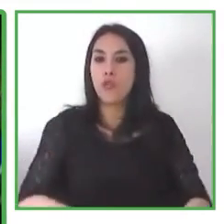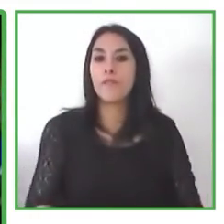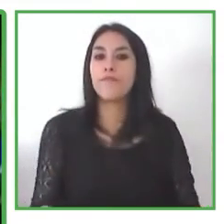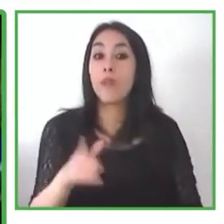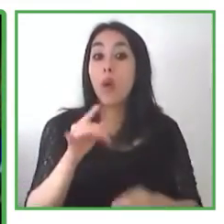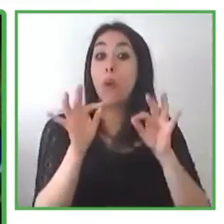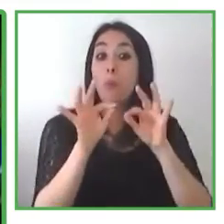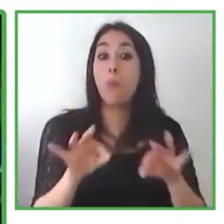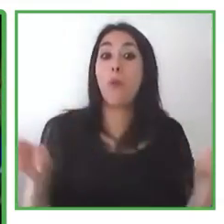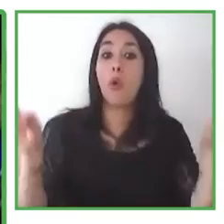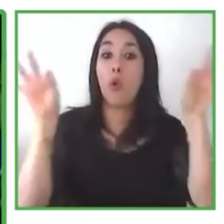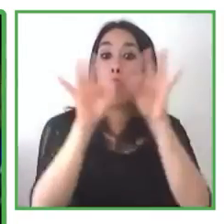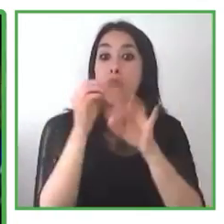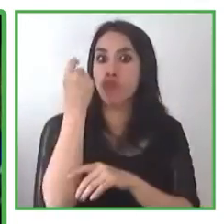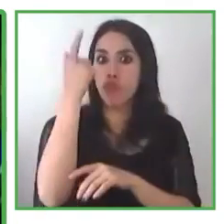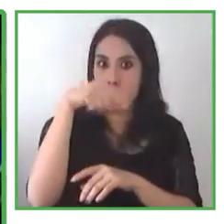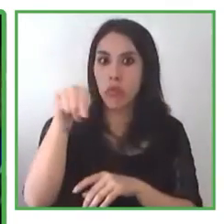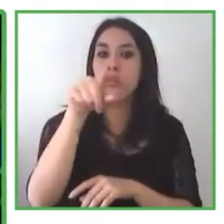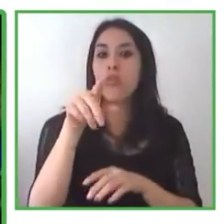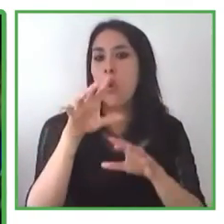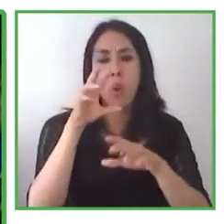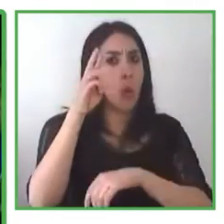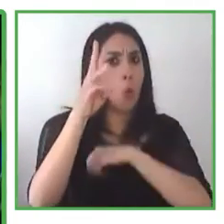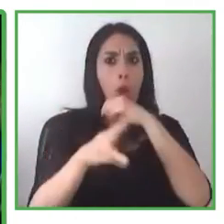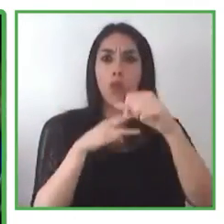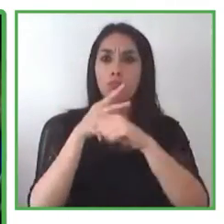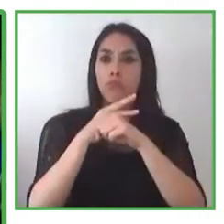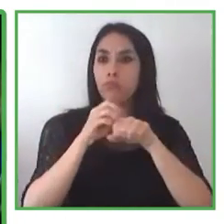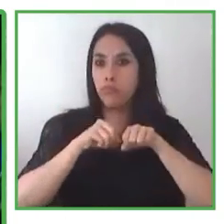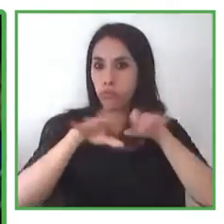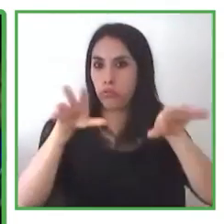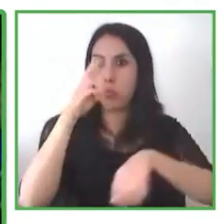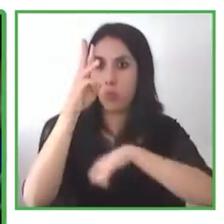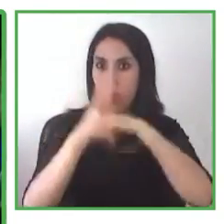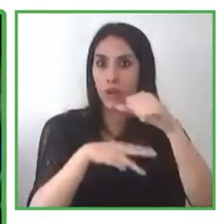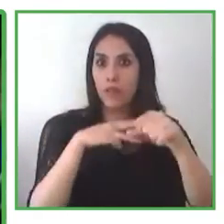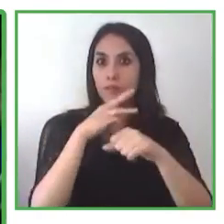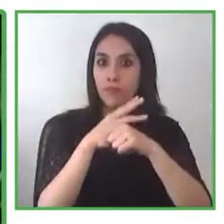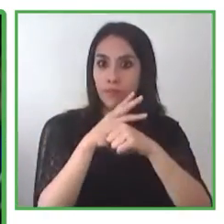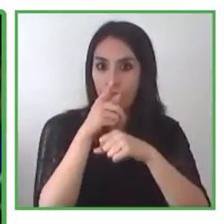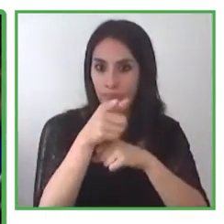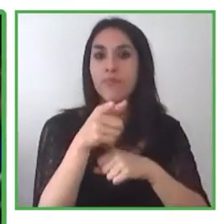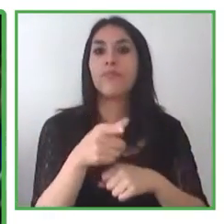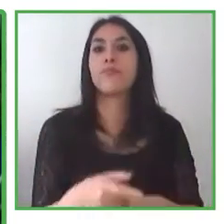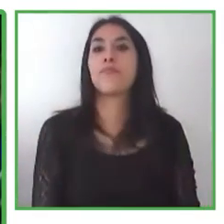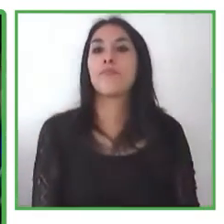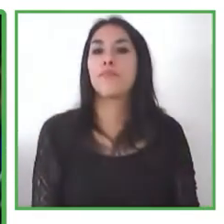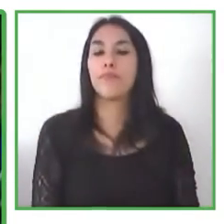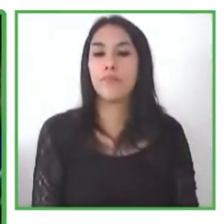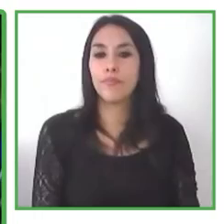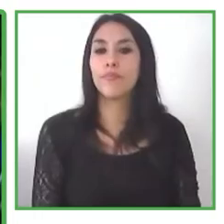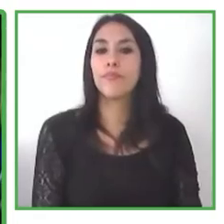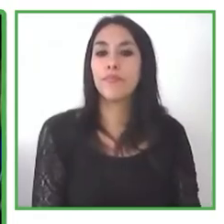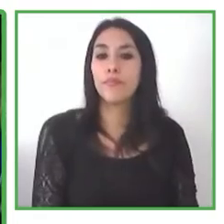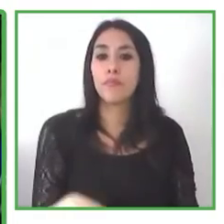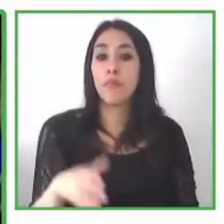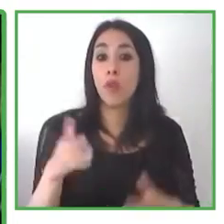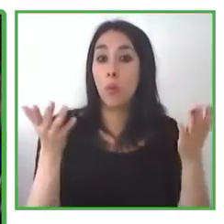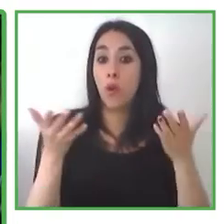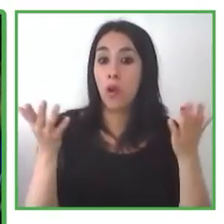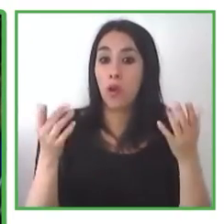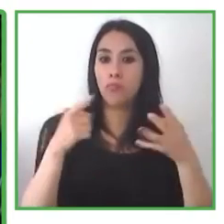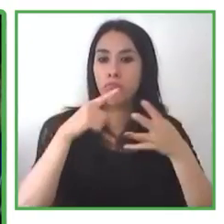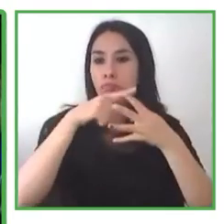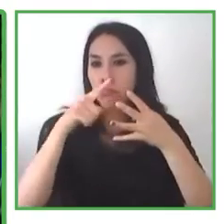Entendiendo la importancia de esto, hemos estudiado el apasionante mundo de los probióticos y fermentos, los cuales son esenciales para